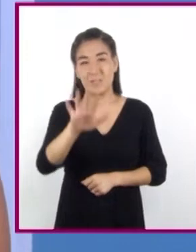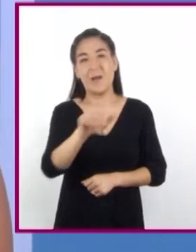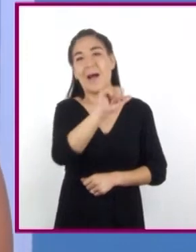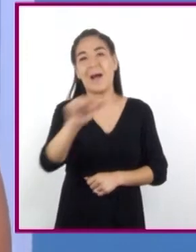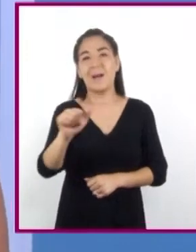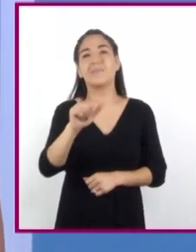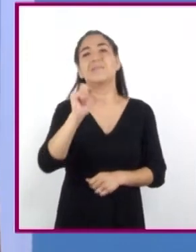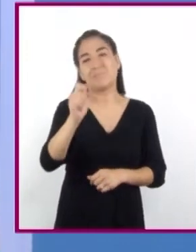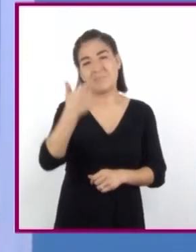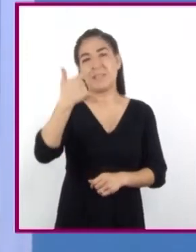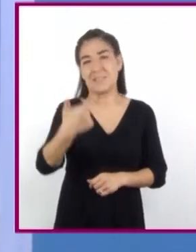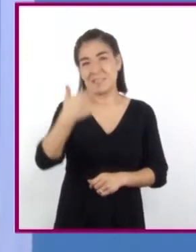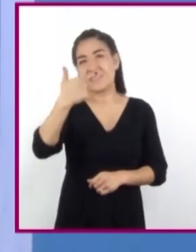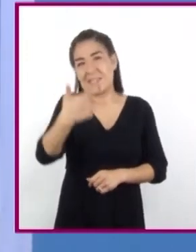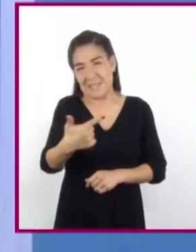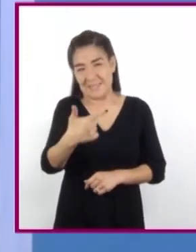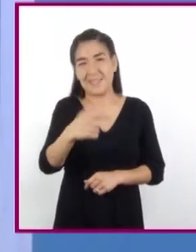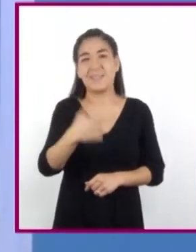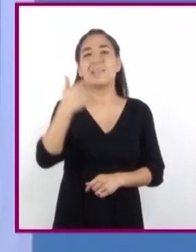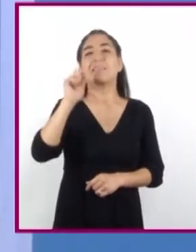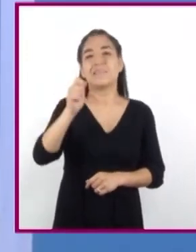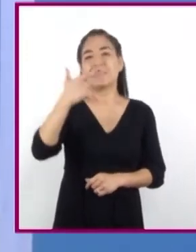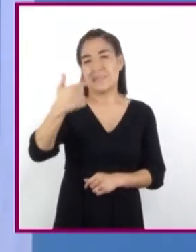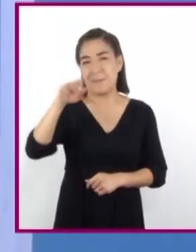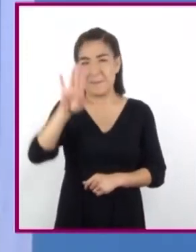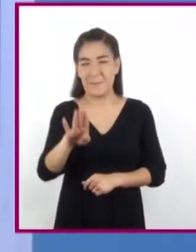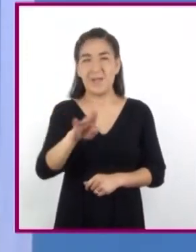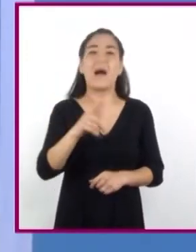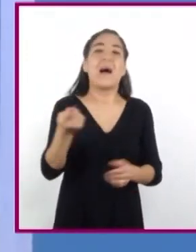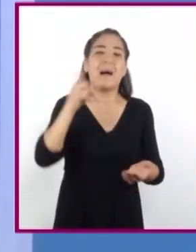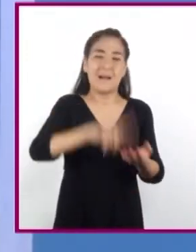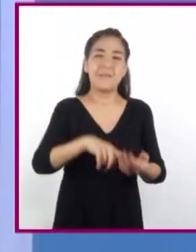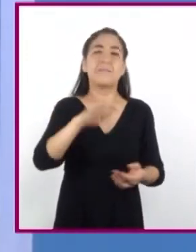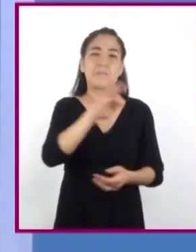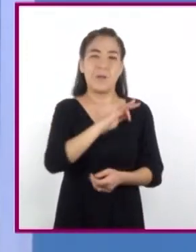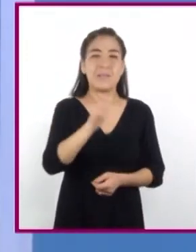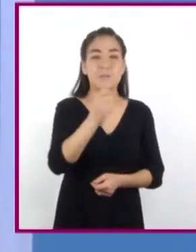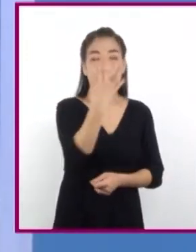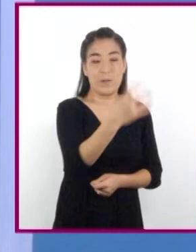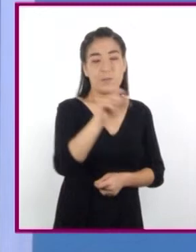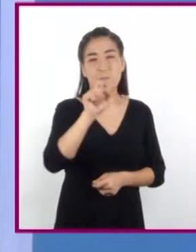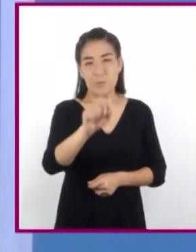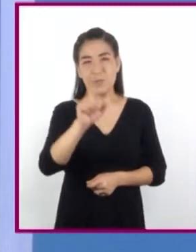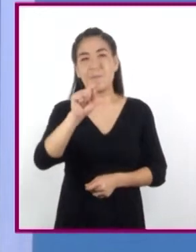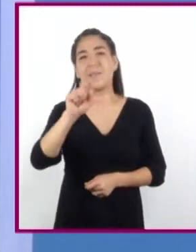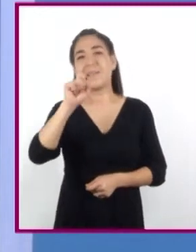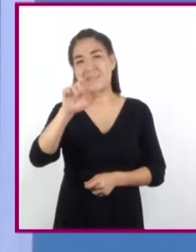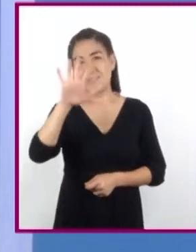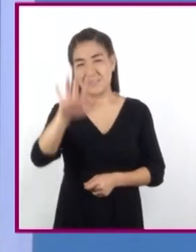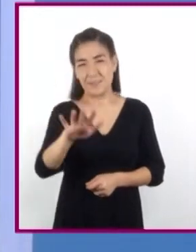7 MB, lo que quiere decir que en promedio puede ocupar 4.25 MB por fotografía.